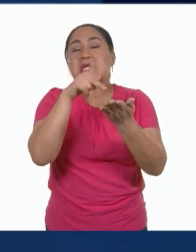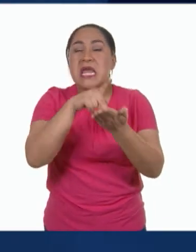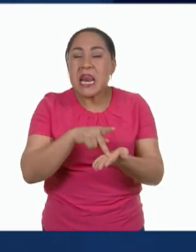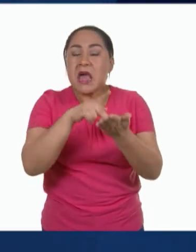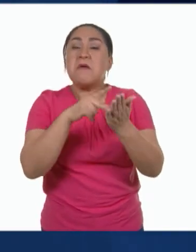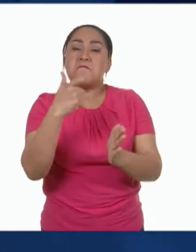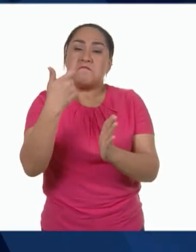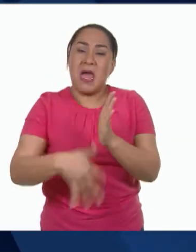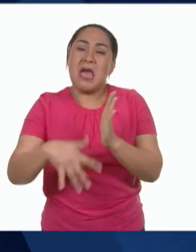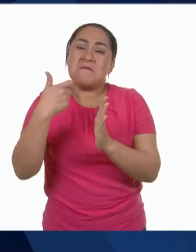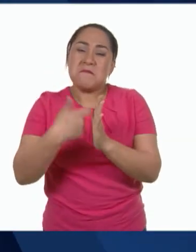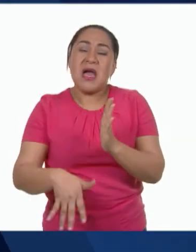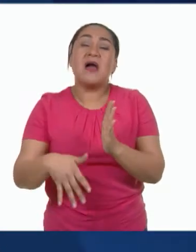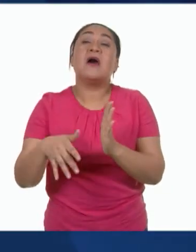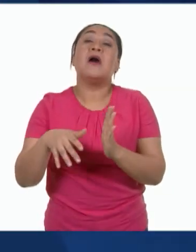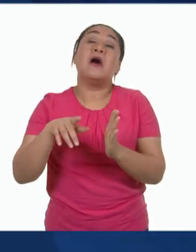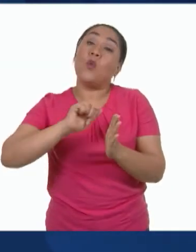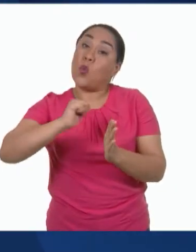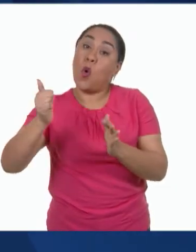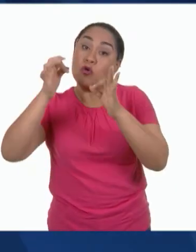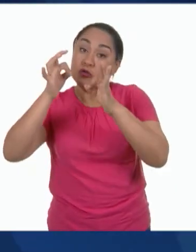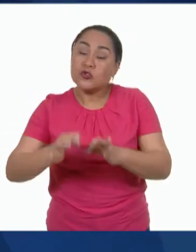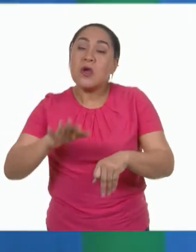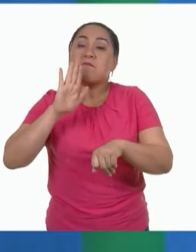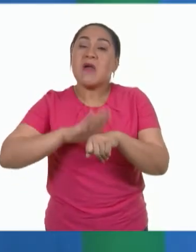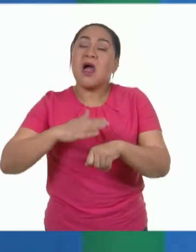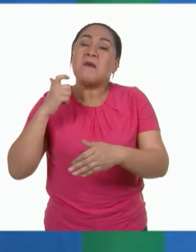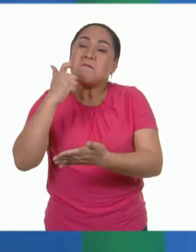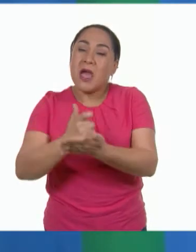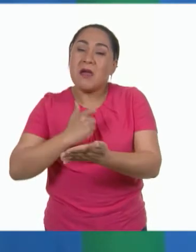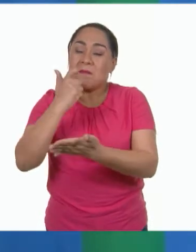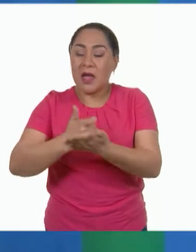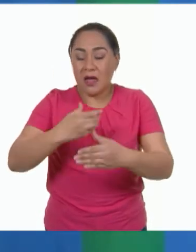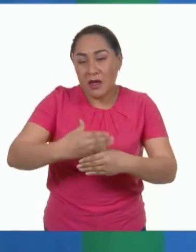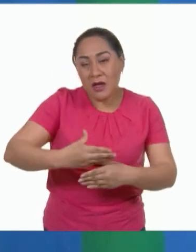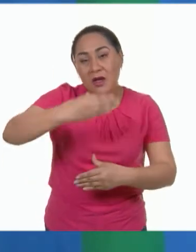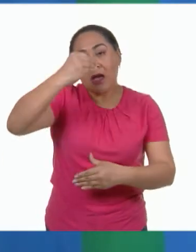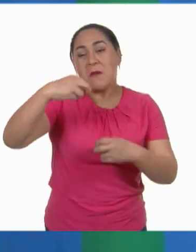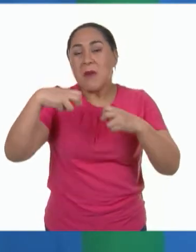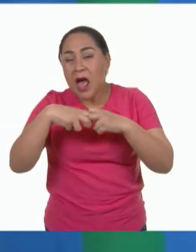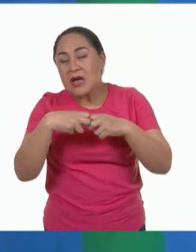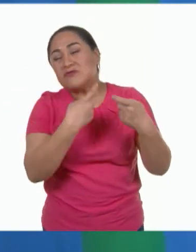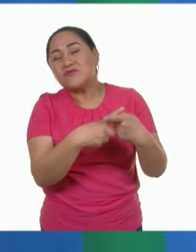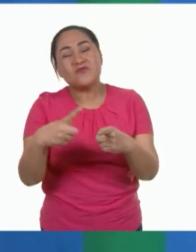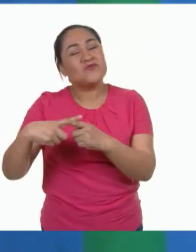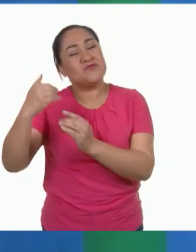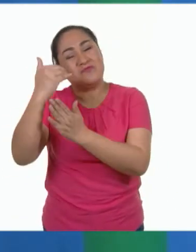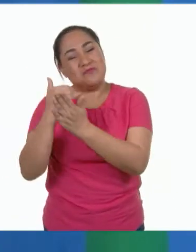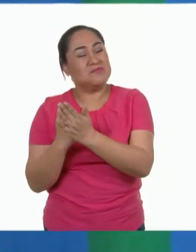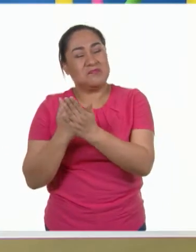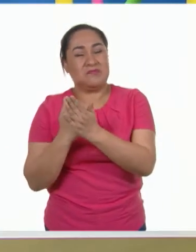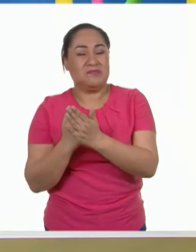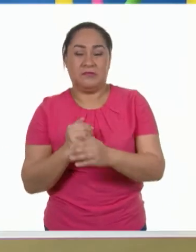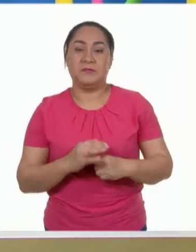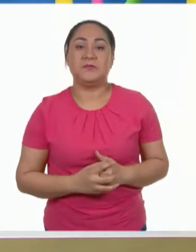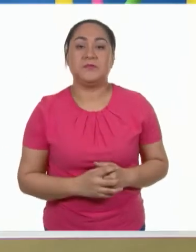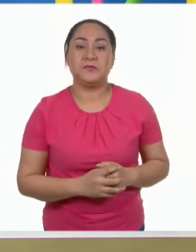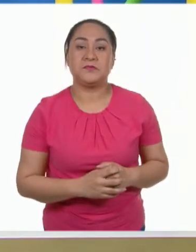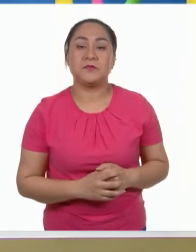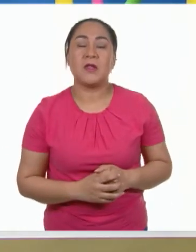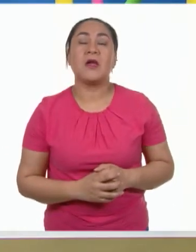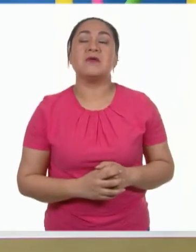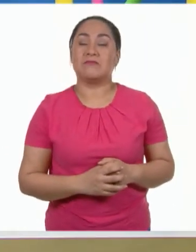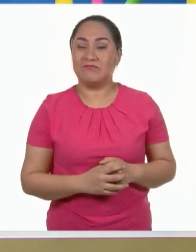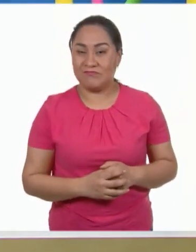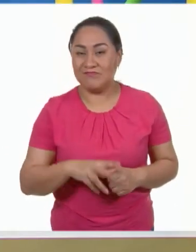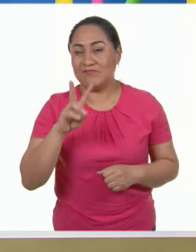reducen los costos de producción y distribución. De tal manera que su precio final disminuye. Además, me